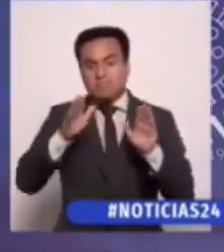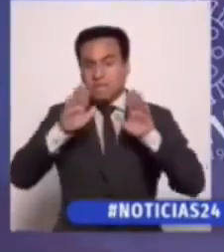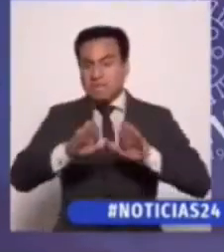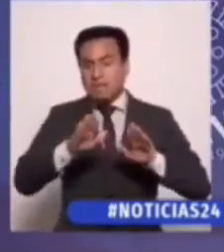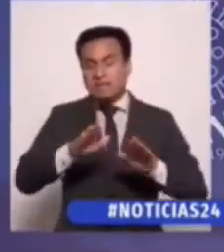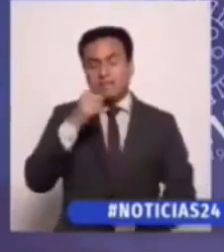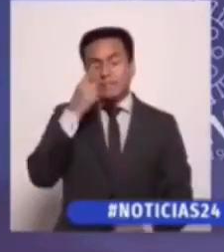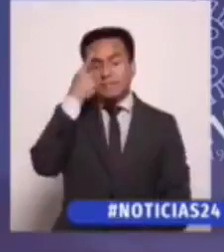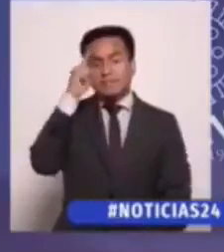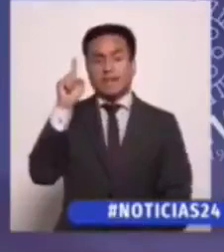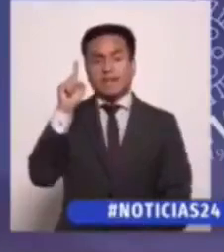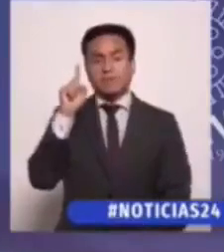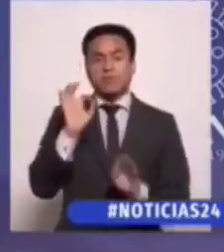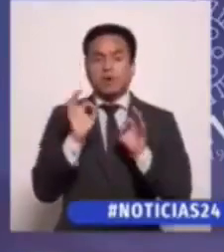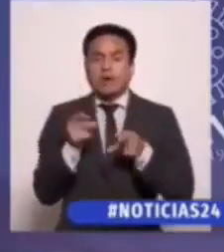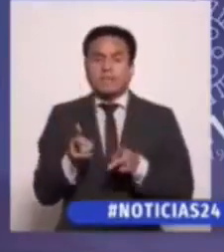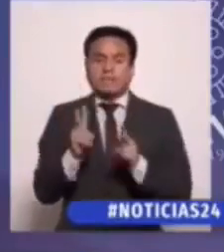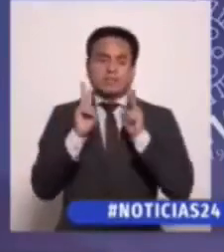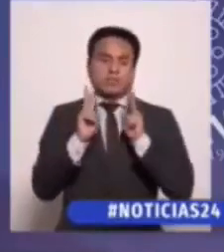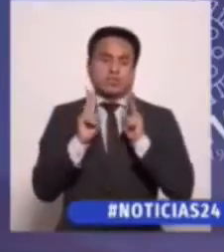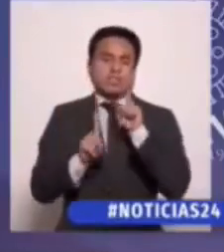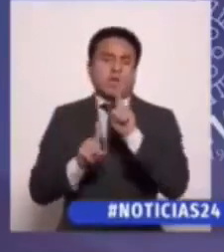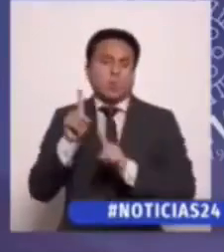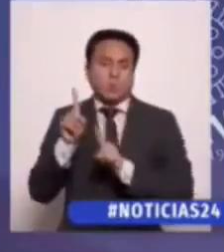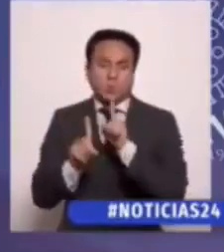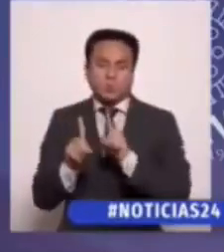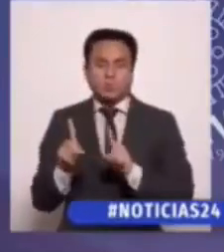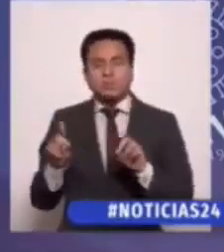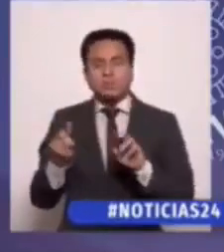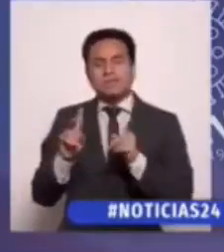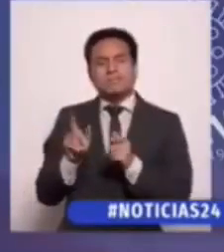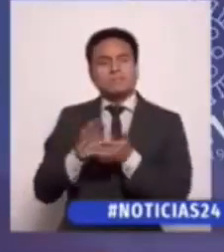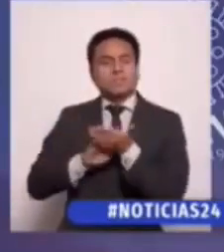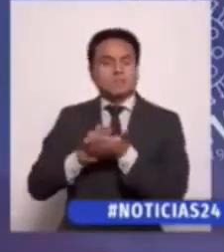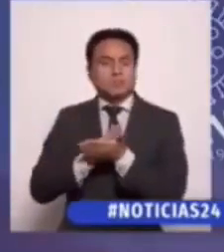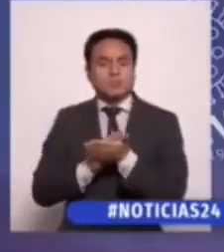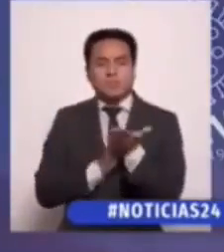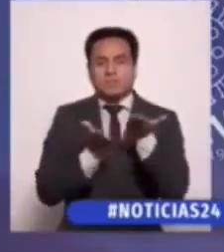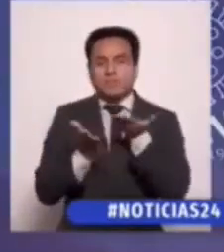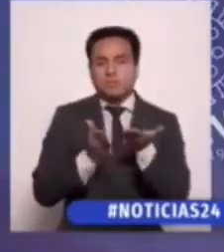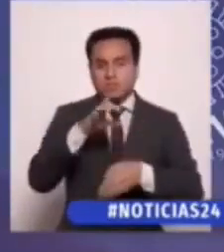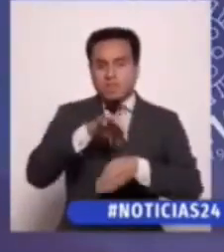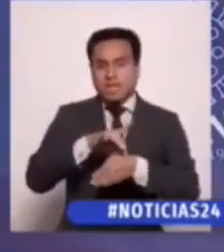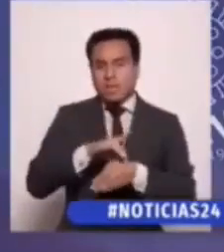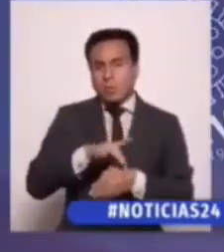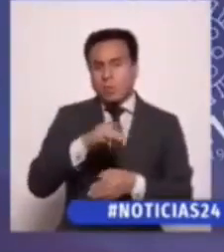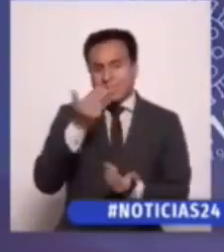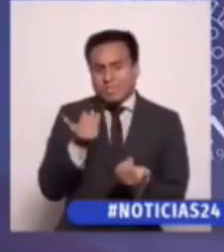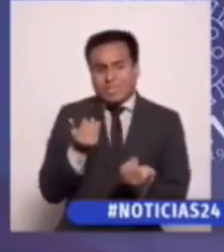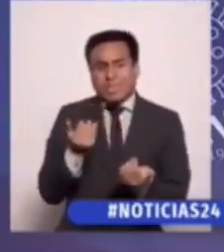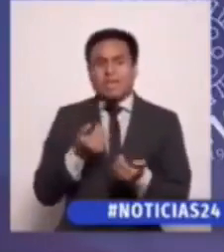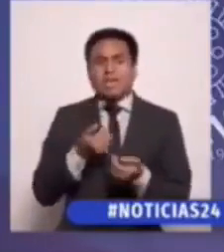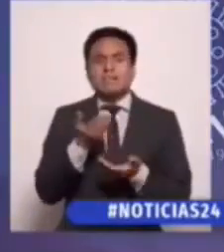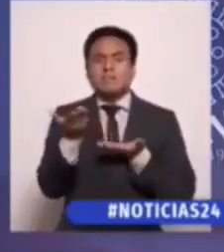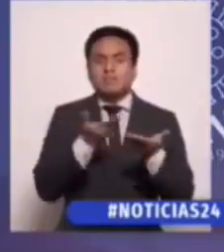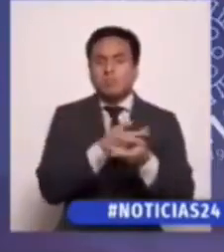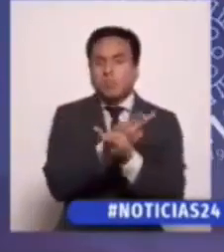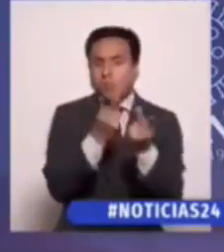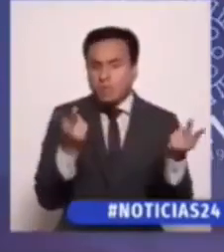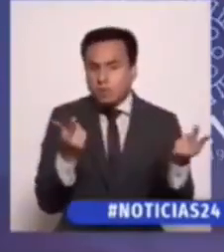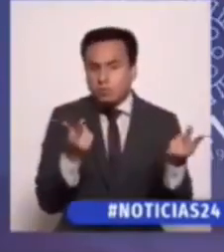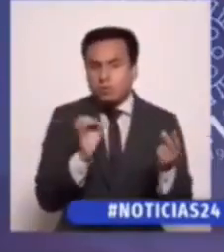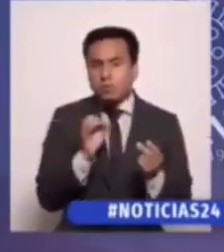salvo las excepciones vinculadas a servicios de salud, servicios públicos,